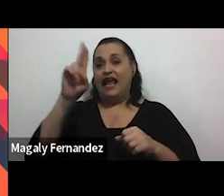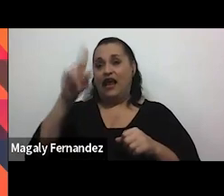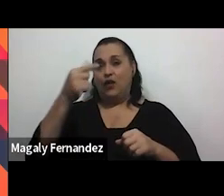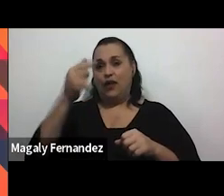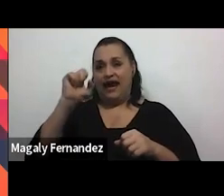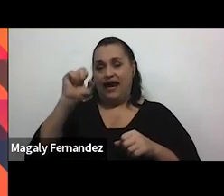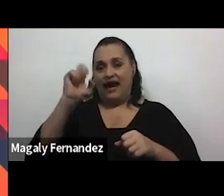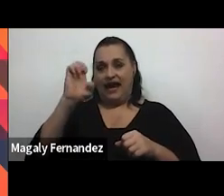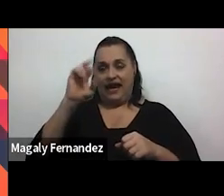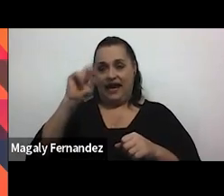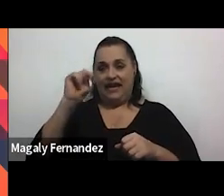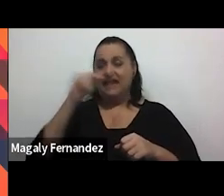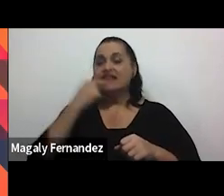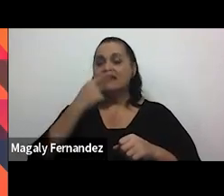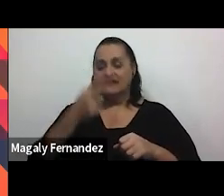levantada adelante.